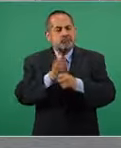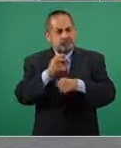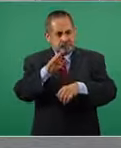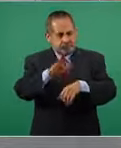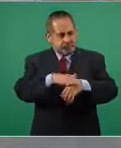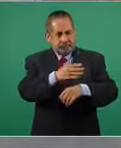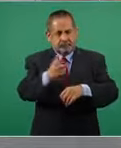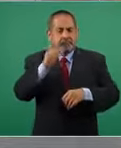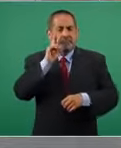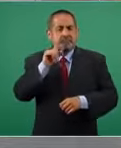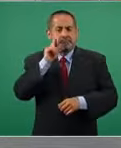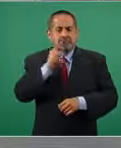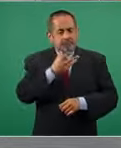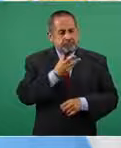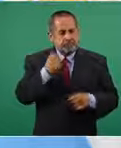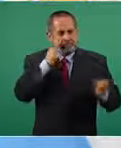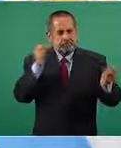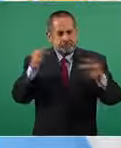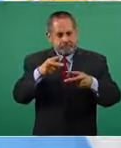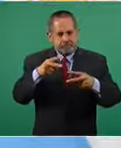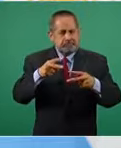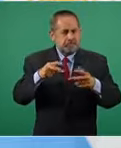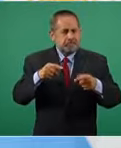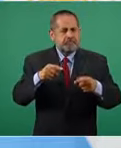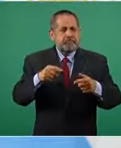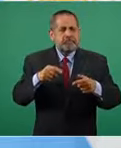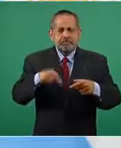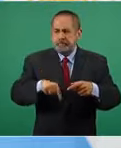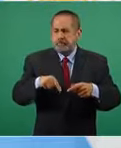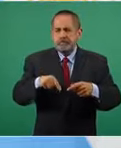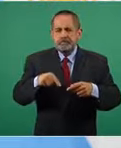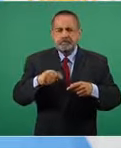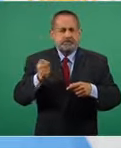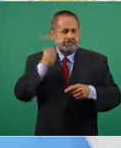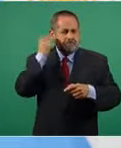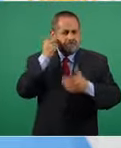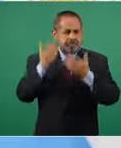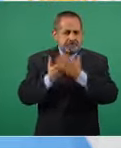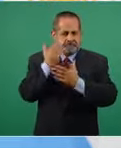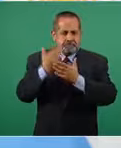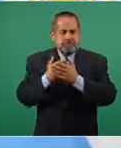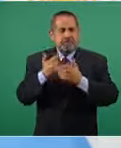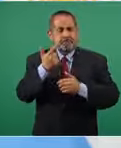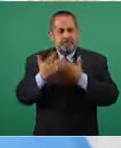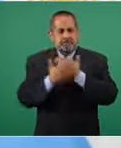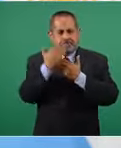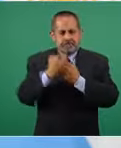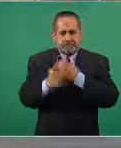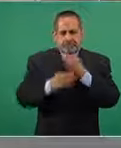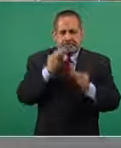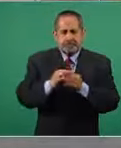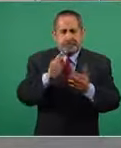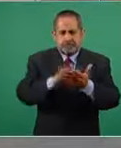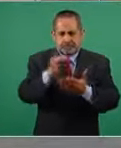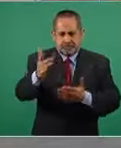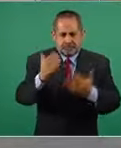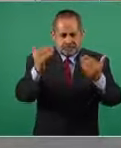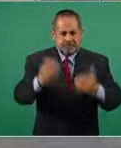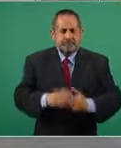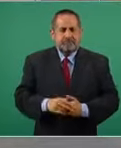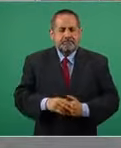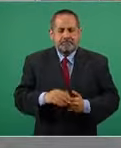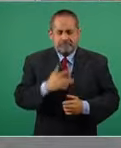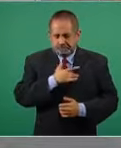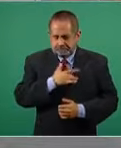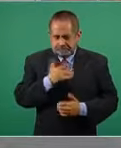que mañana nos volvamos a encontrar aquí a las siete de la mañana muchas gracias de